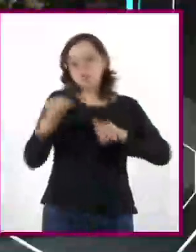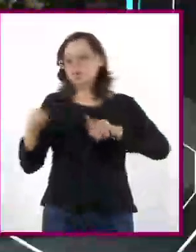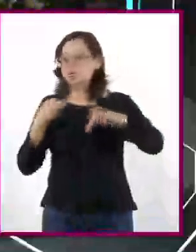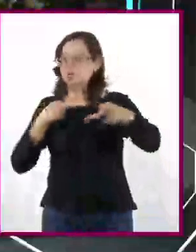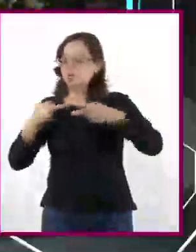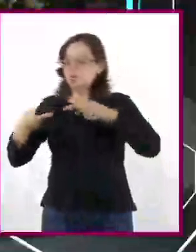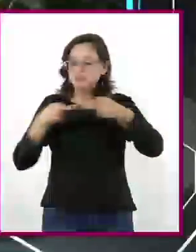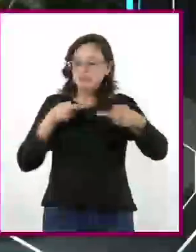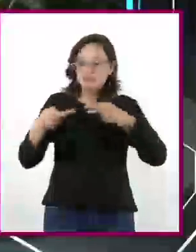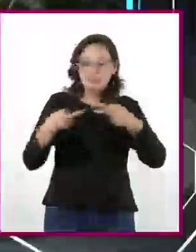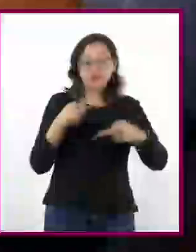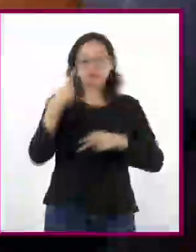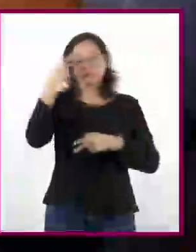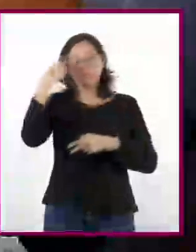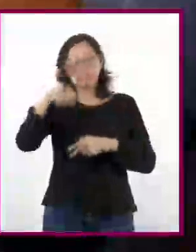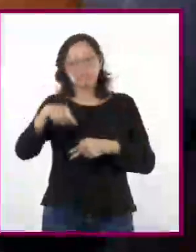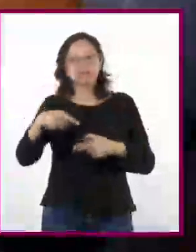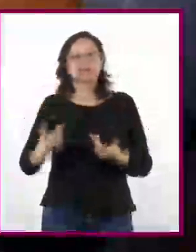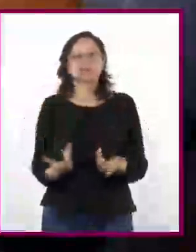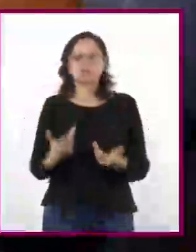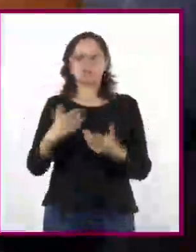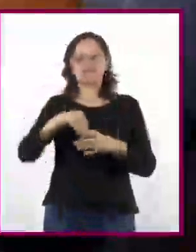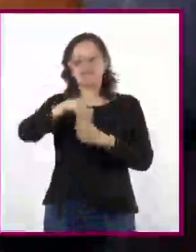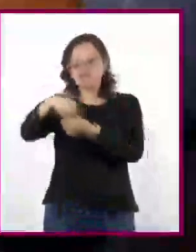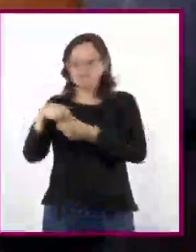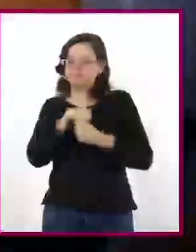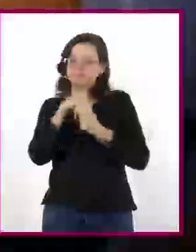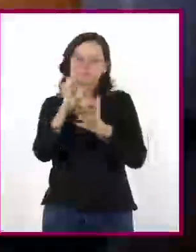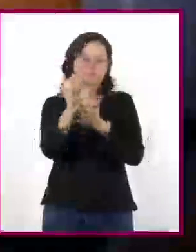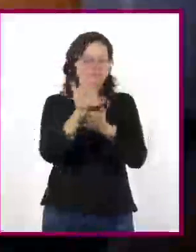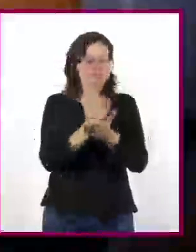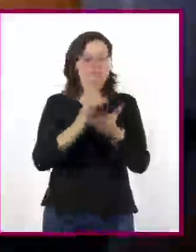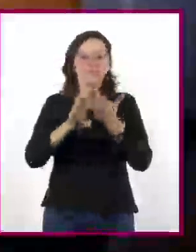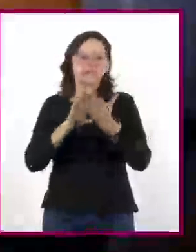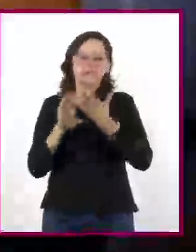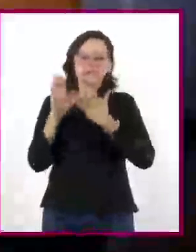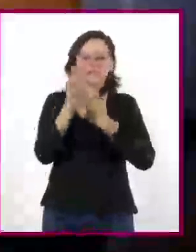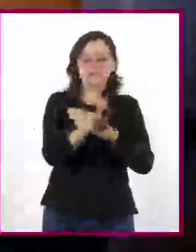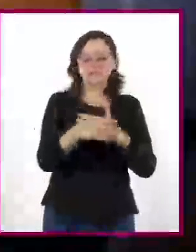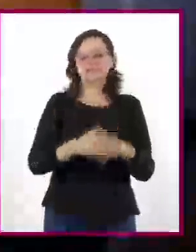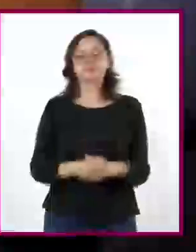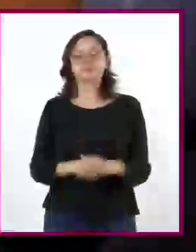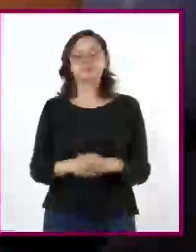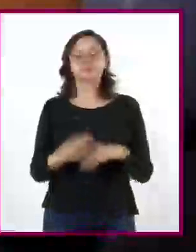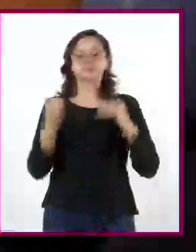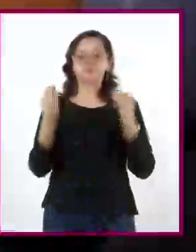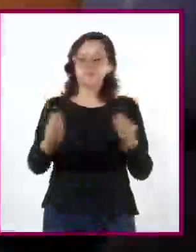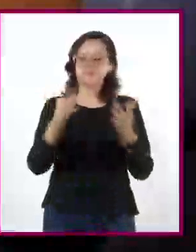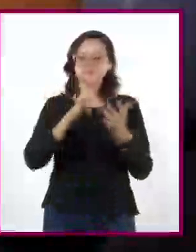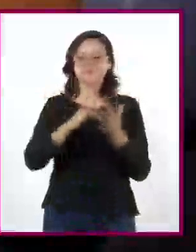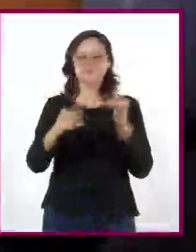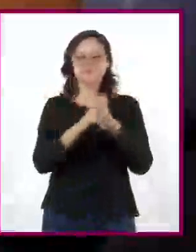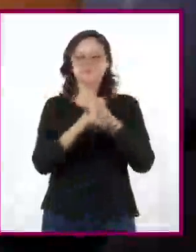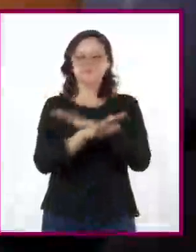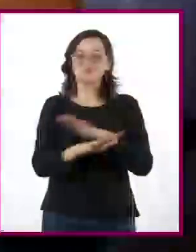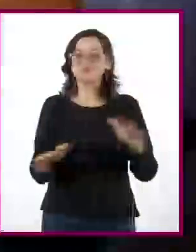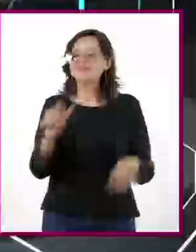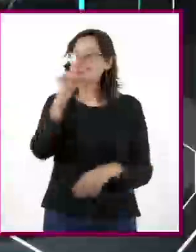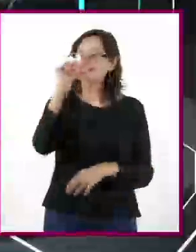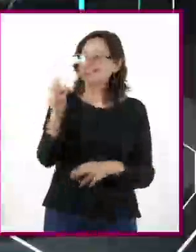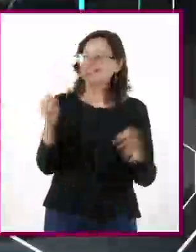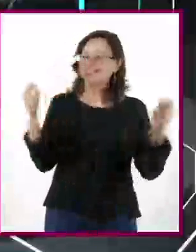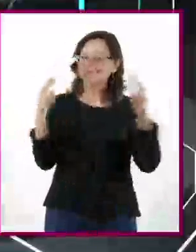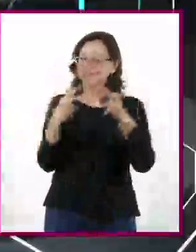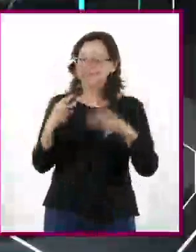del territorio si queremos evitar la sobrepoblación y sus consecuencias. Gracias, Tlali, por la información. De nada, el mundo. Hasta luego.